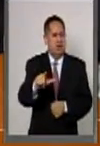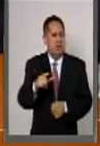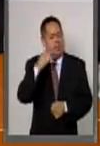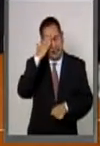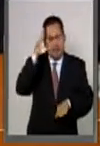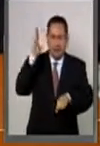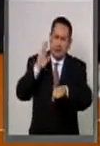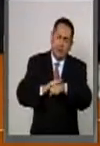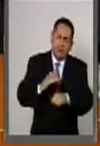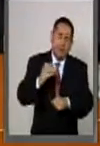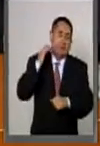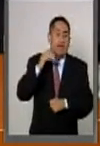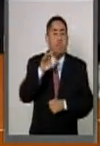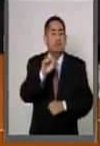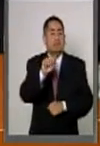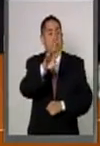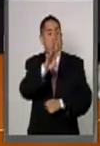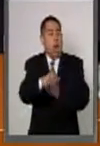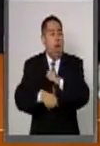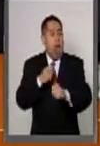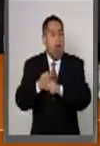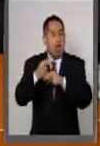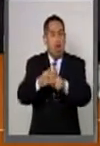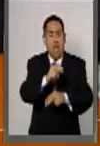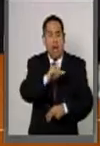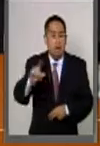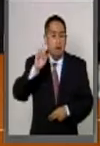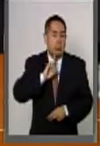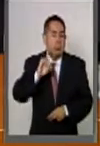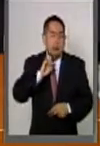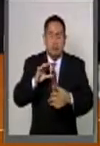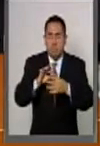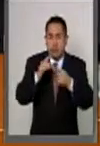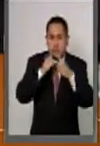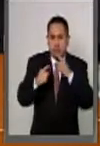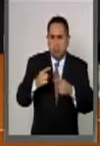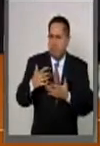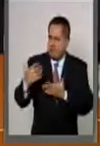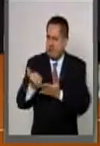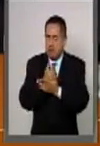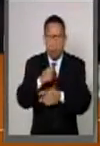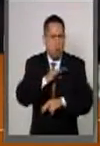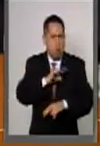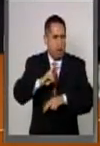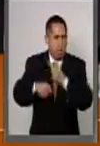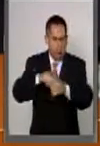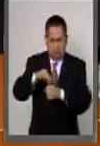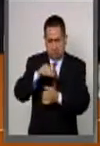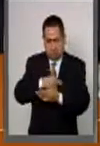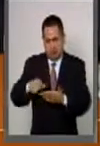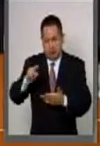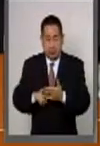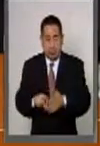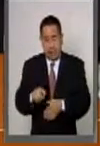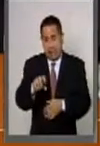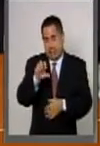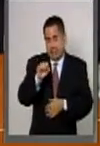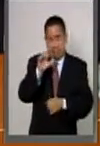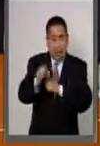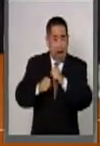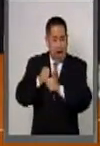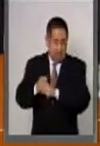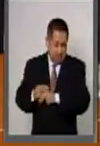conmemoramos sesenta y cuatro años que la lucha de mujeres logró el derecho al sufragio, más de seis décadas donde la